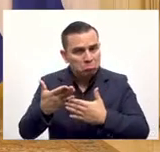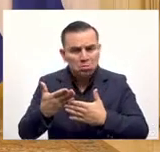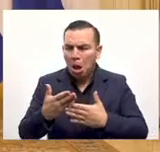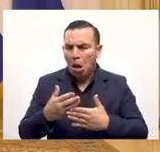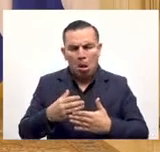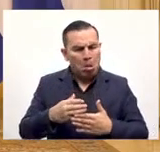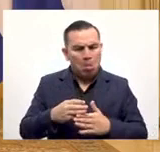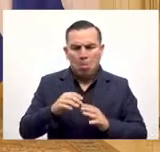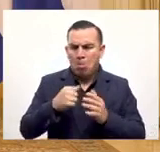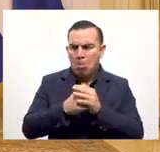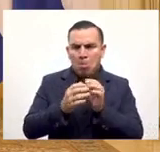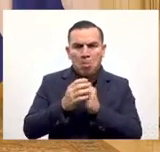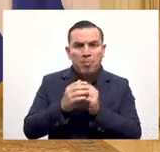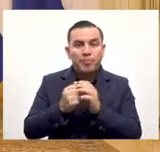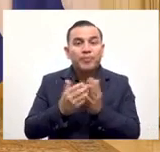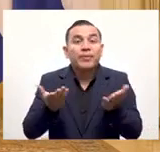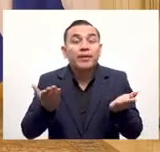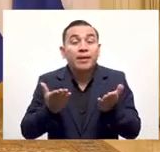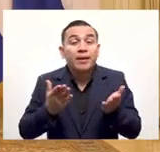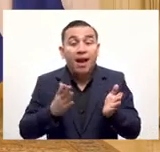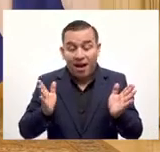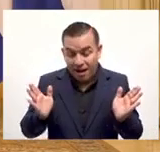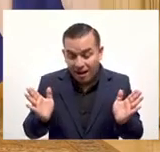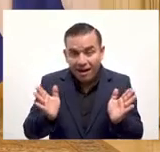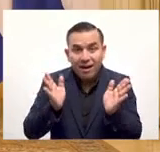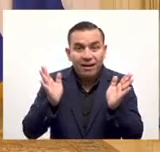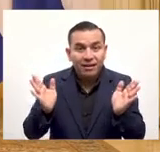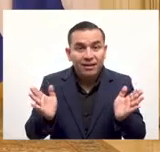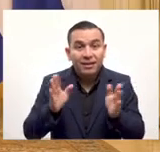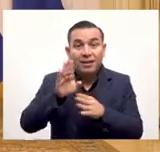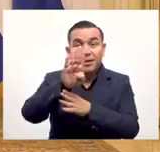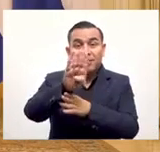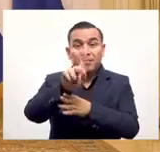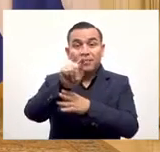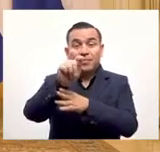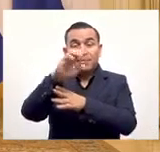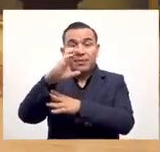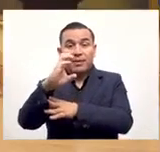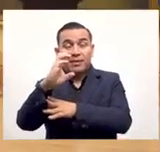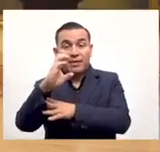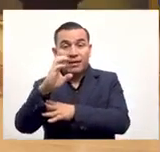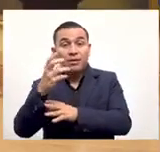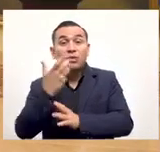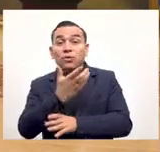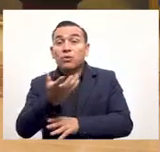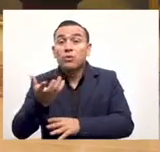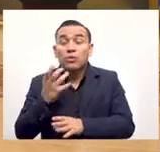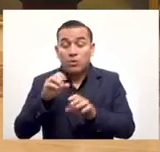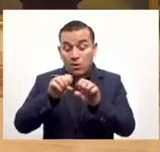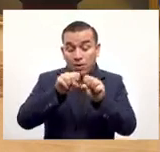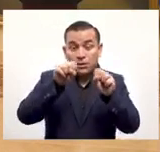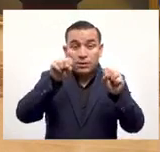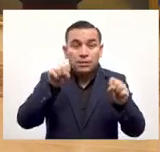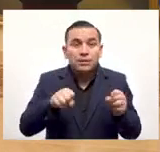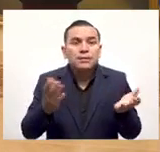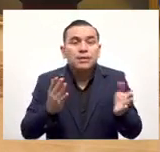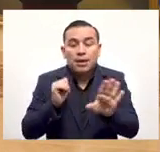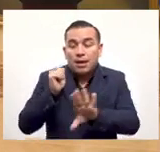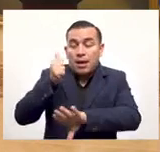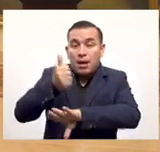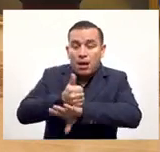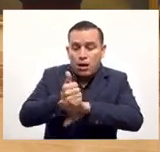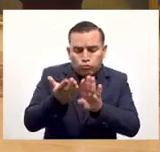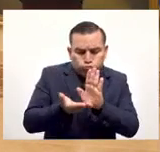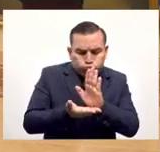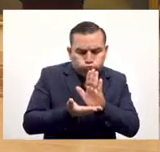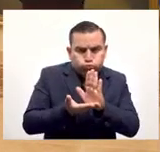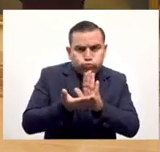afecta a nadie lo que estamos haciendo es incentivando la utilización de bitcoin e incentivando la utilización de este sistema que lo que va a